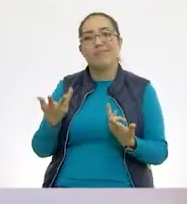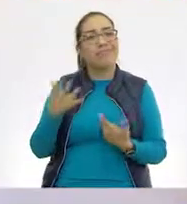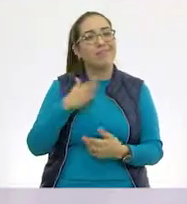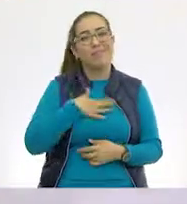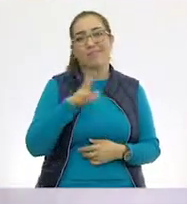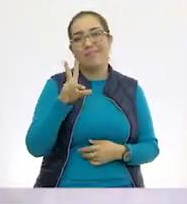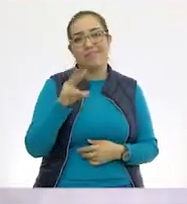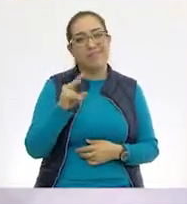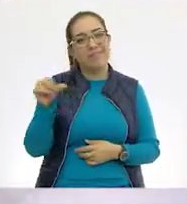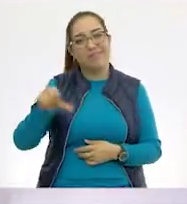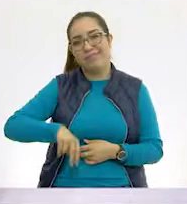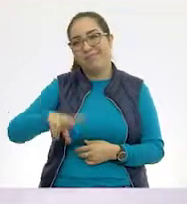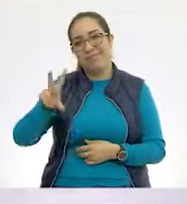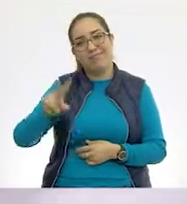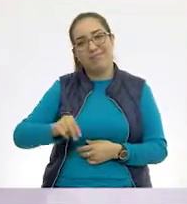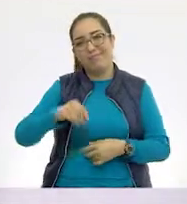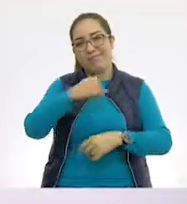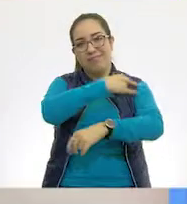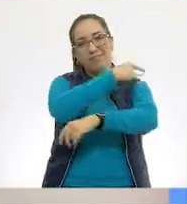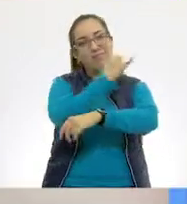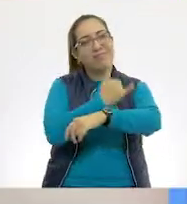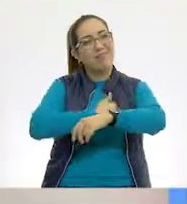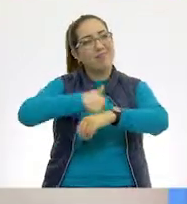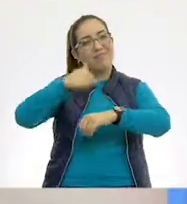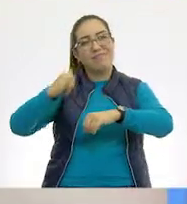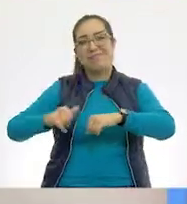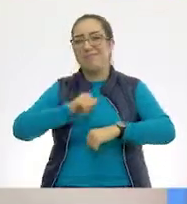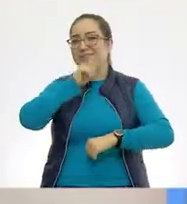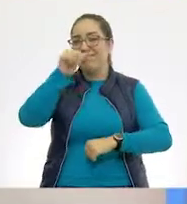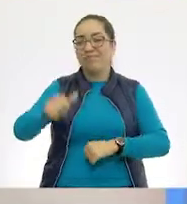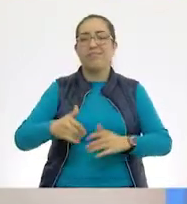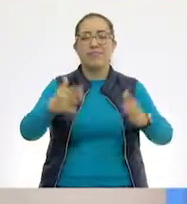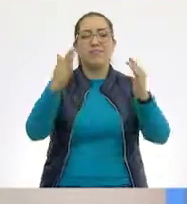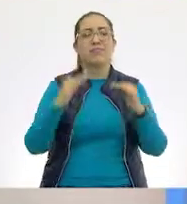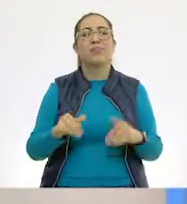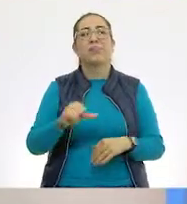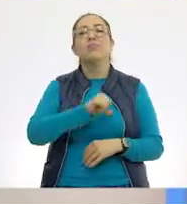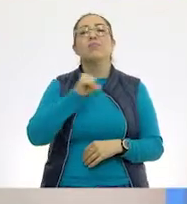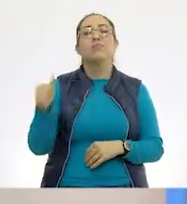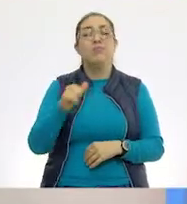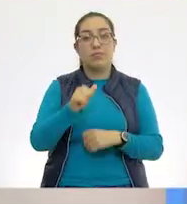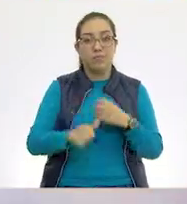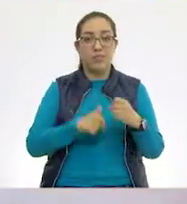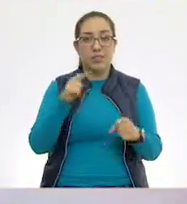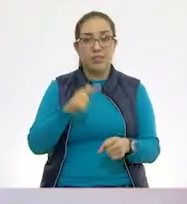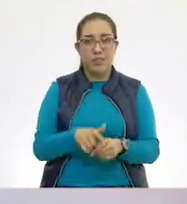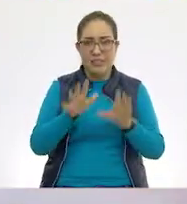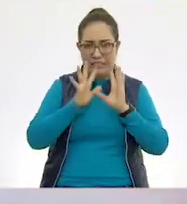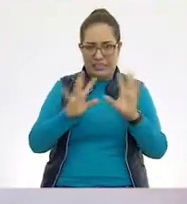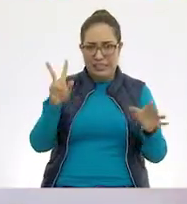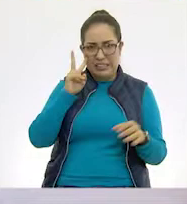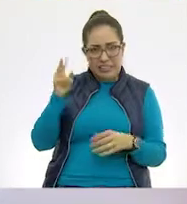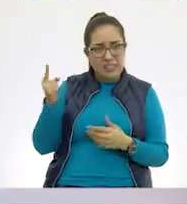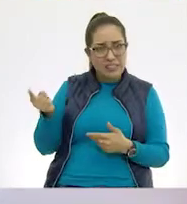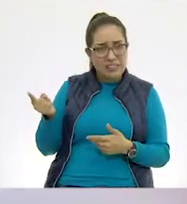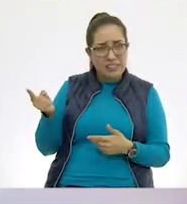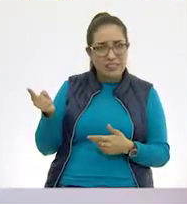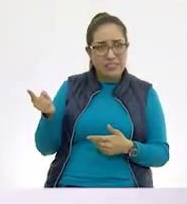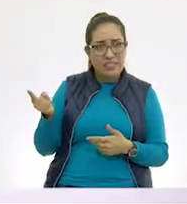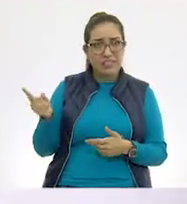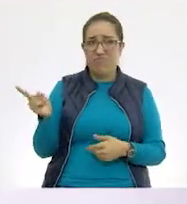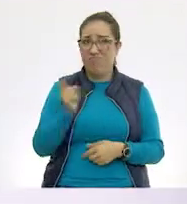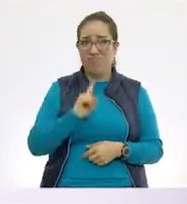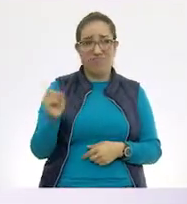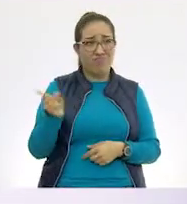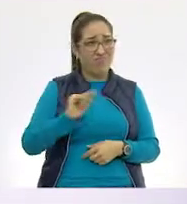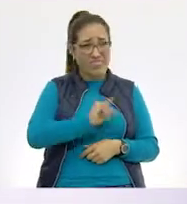pues, no. Hoy no, ballenita. Gracias. Adiós. Muy bien, este siguiente animal que vamos a ver, ¿ya lo habías visto antes? La verdad es